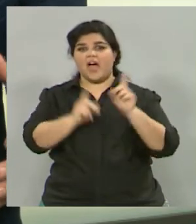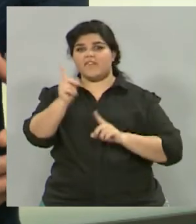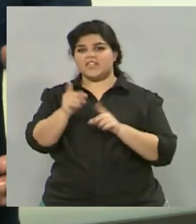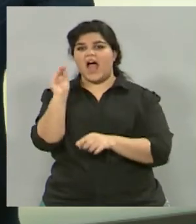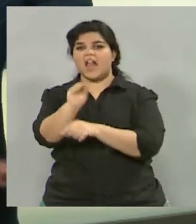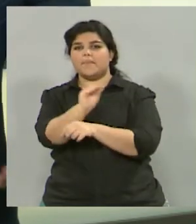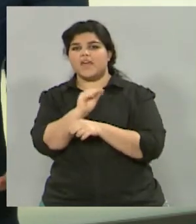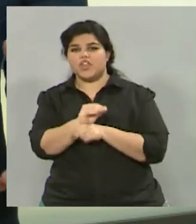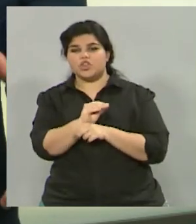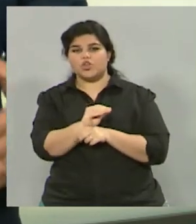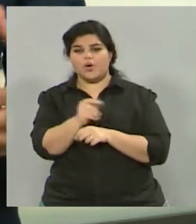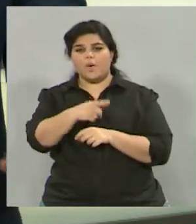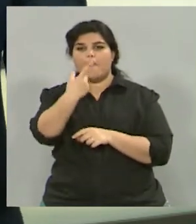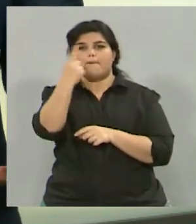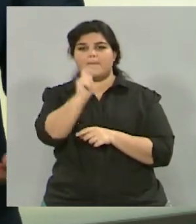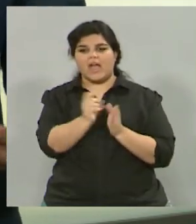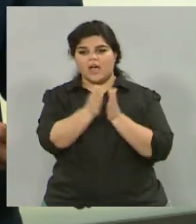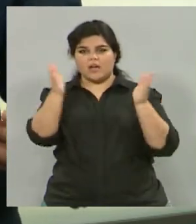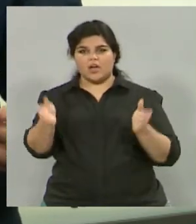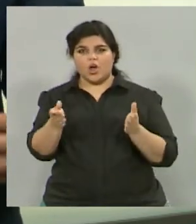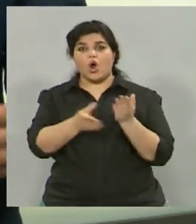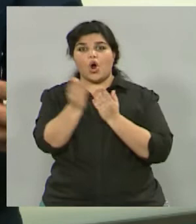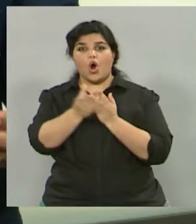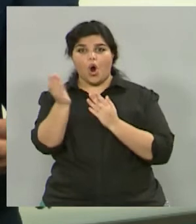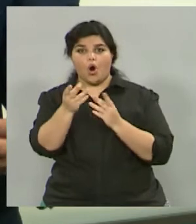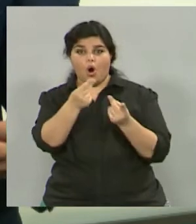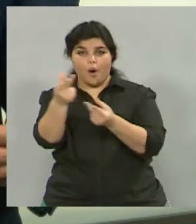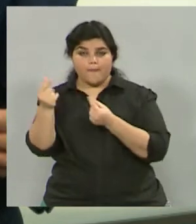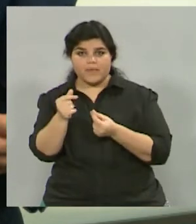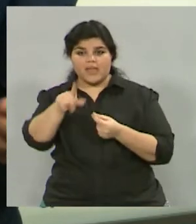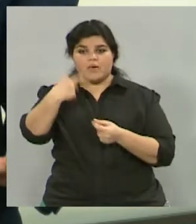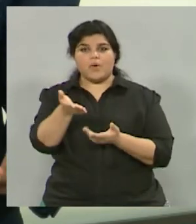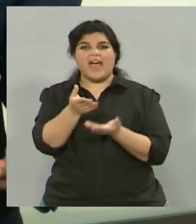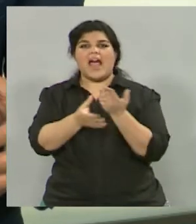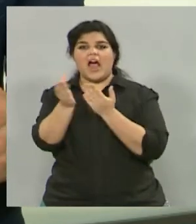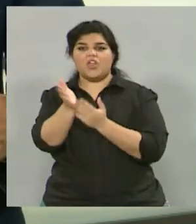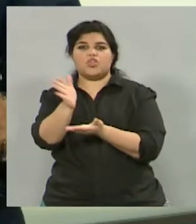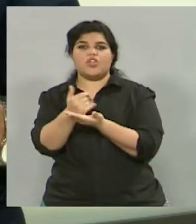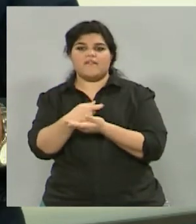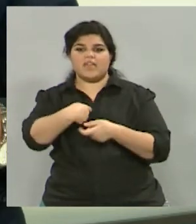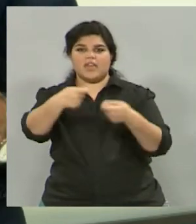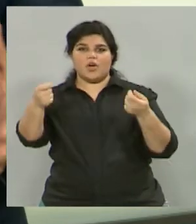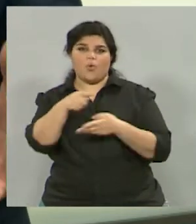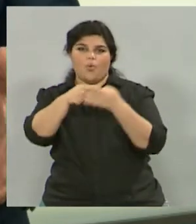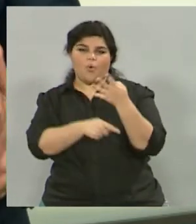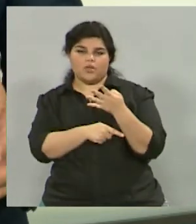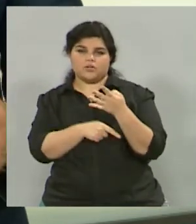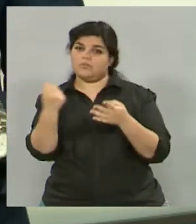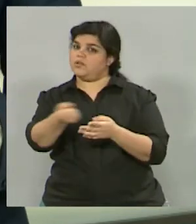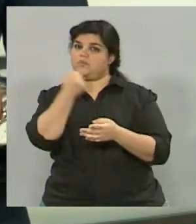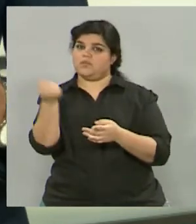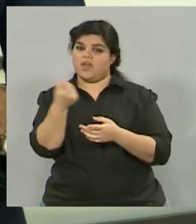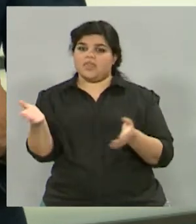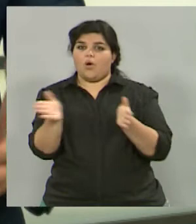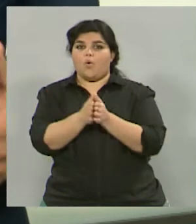es decir, se hacen compras mensuales y se dividen los gastos también para, desde algún punto de vista, ahorrar mucho más. Hay que tener muy buena relación en ese sentido